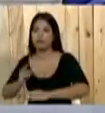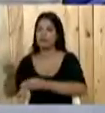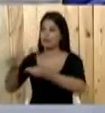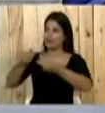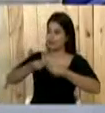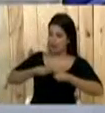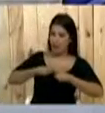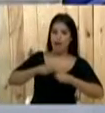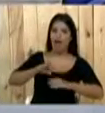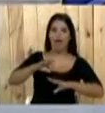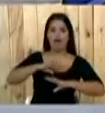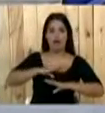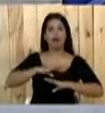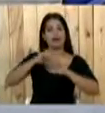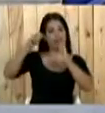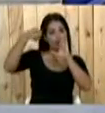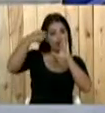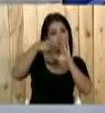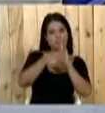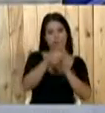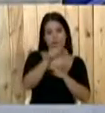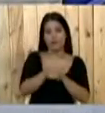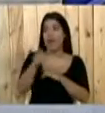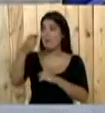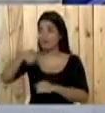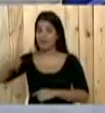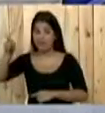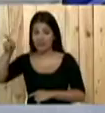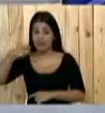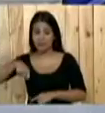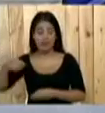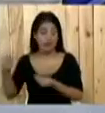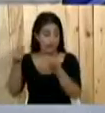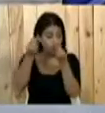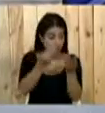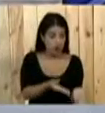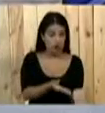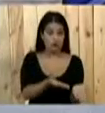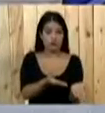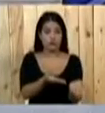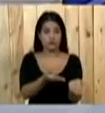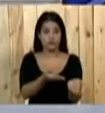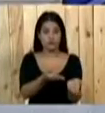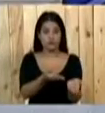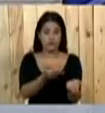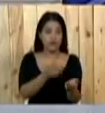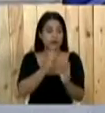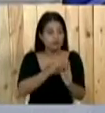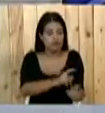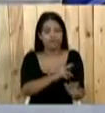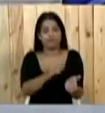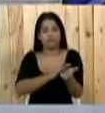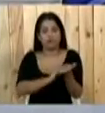misiones, el presidente consiguió resolverle sus problemas.